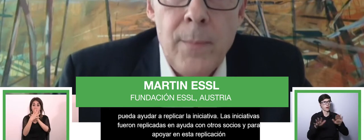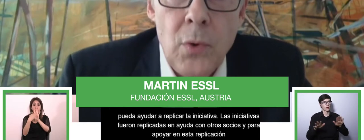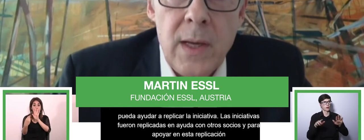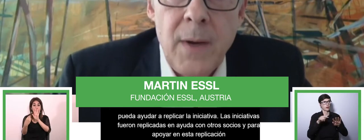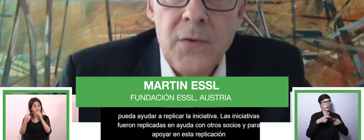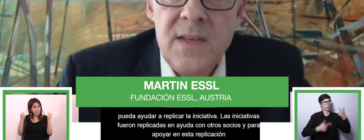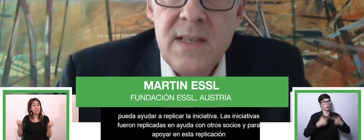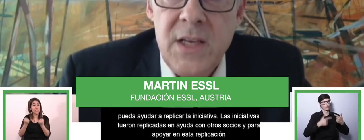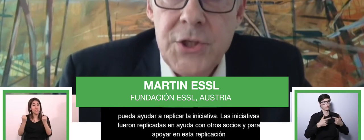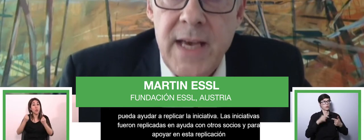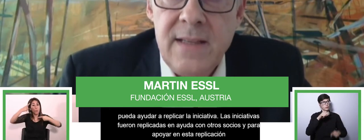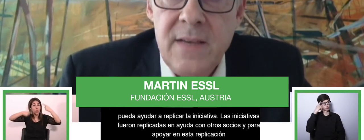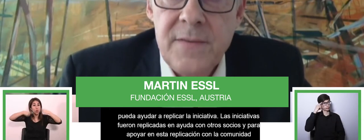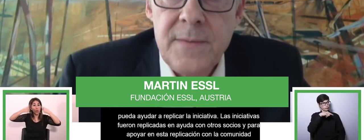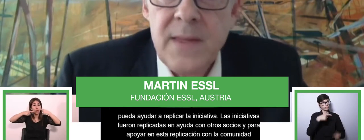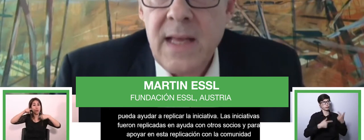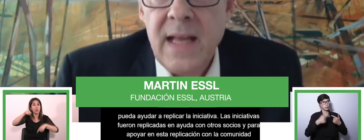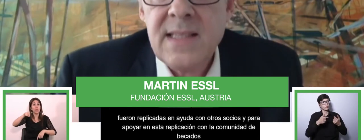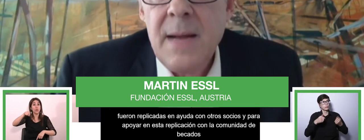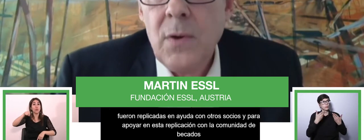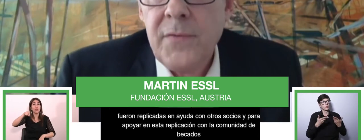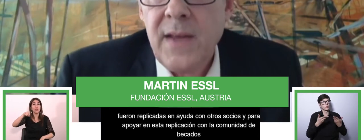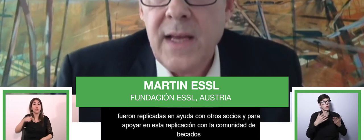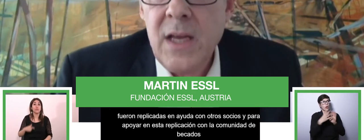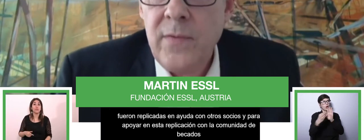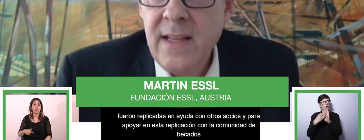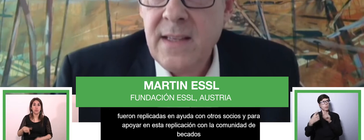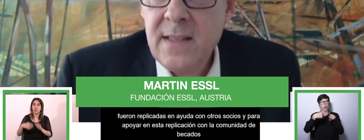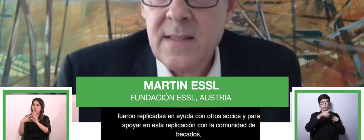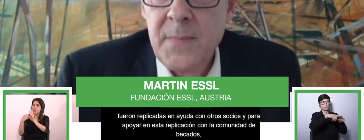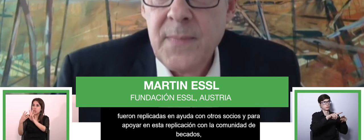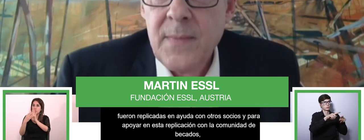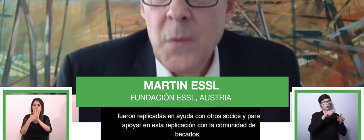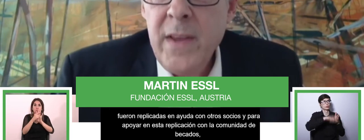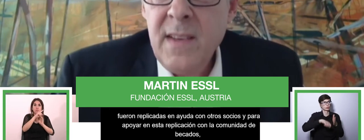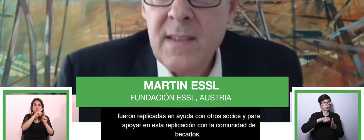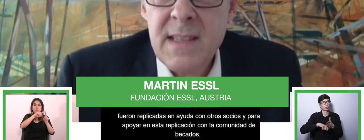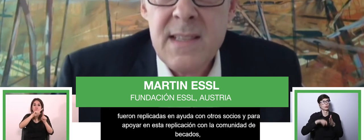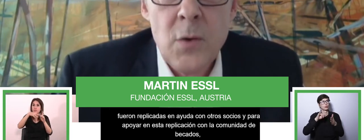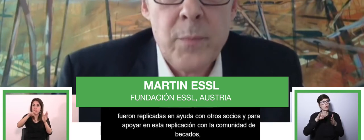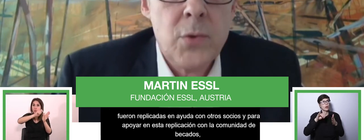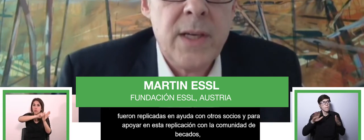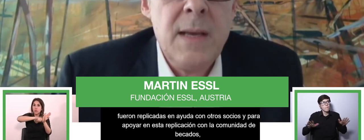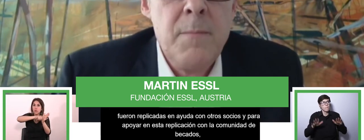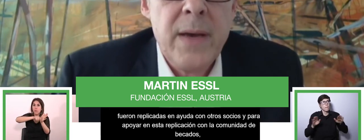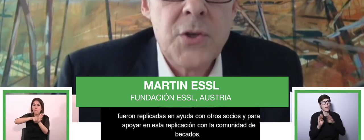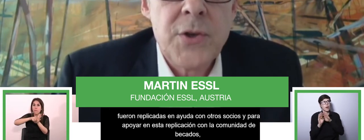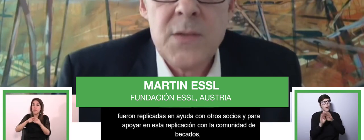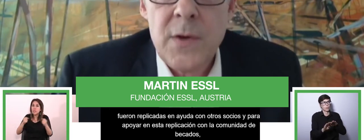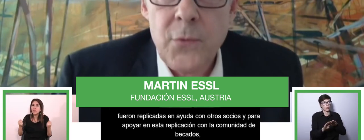de becados de Impact Transfer. Para aprender más de la iniciativa y los innovadores,